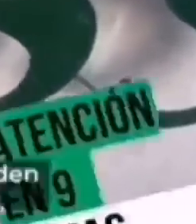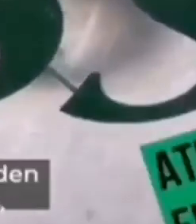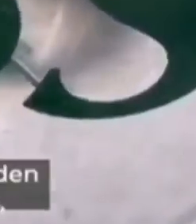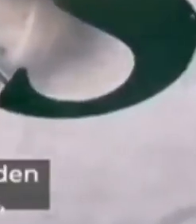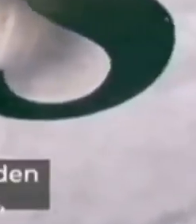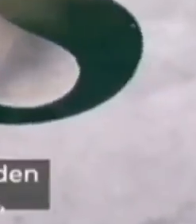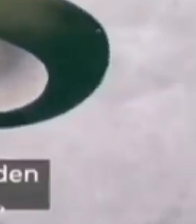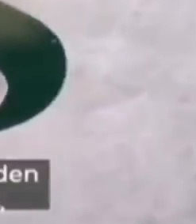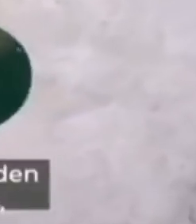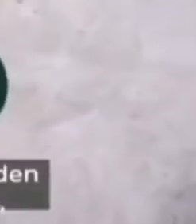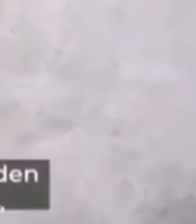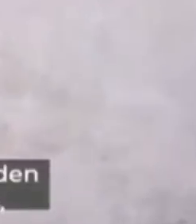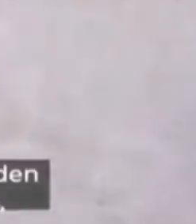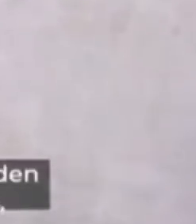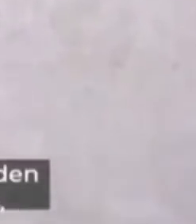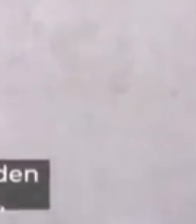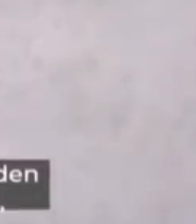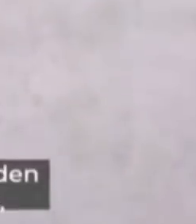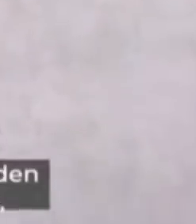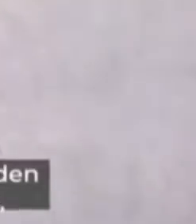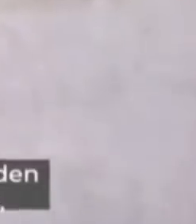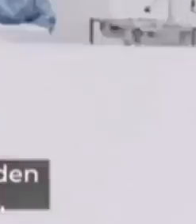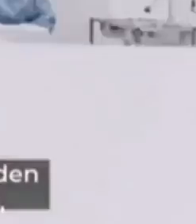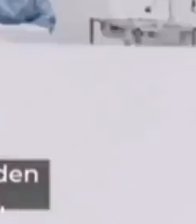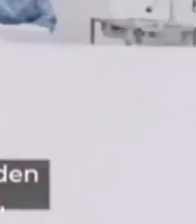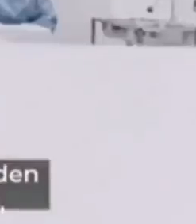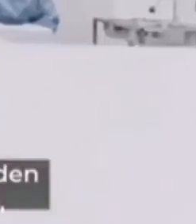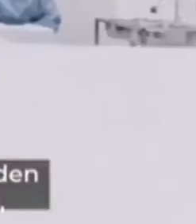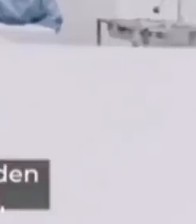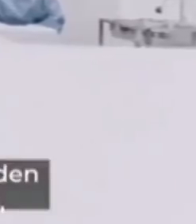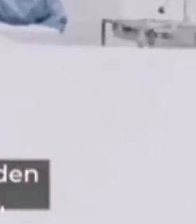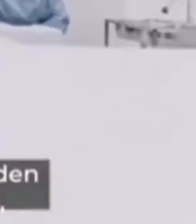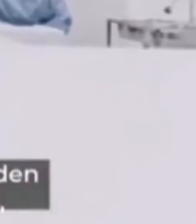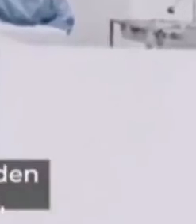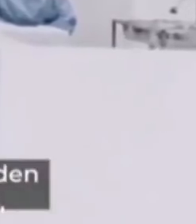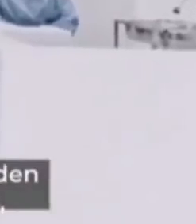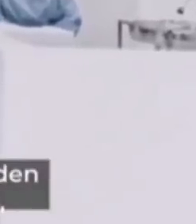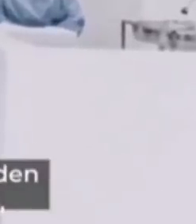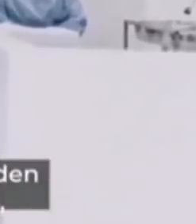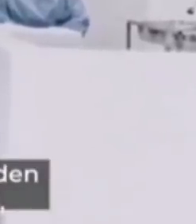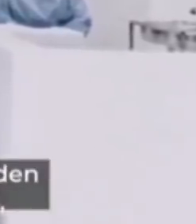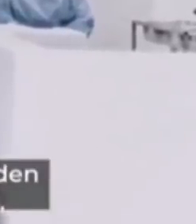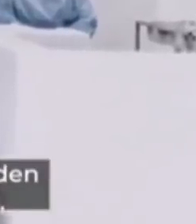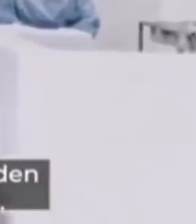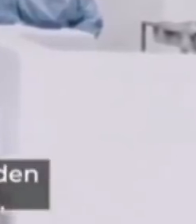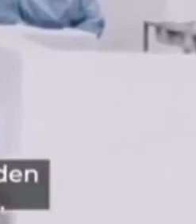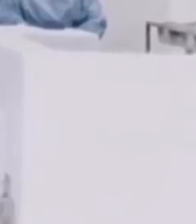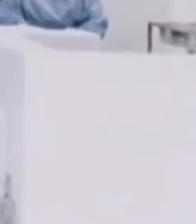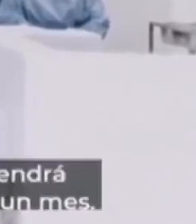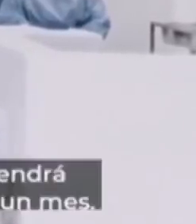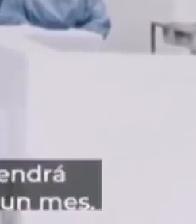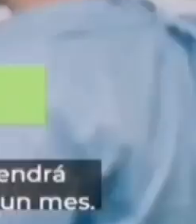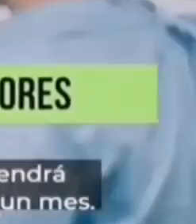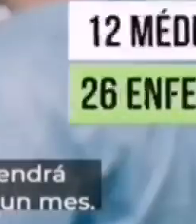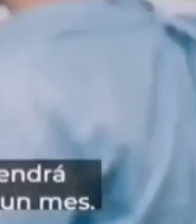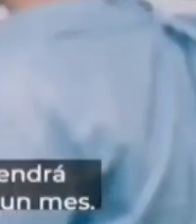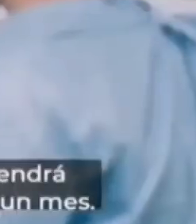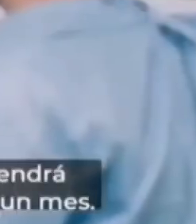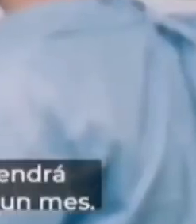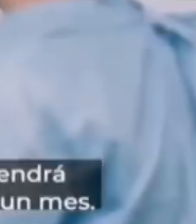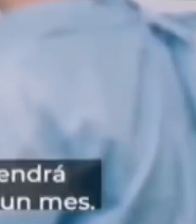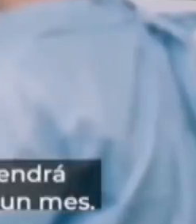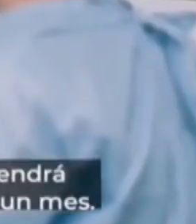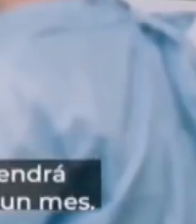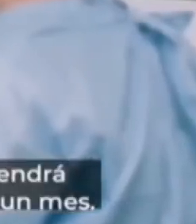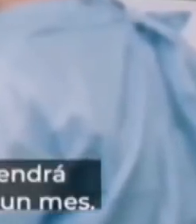En cada una de estas unidades médicas atienden 12 médicos, 26 enfermeras y 12 trabajadores, entre camelleros